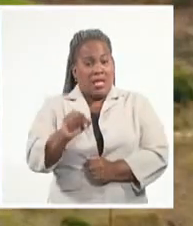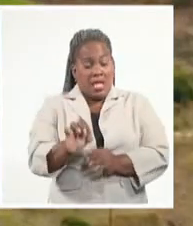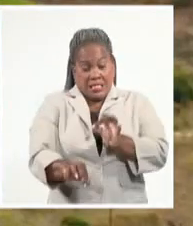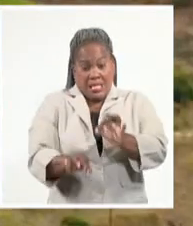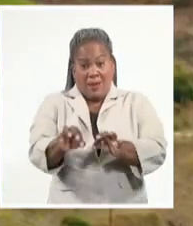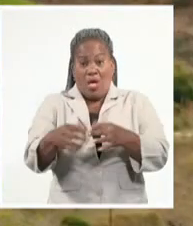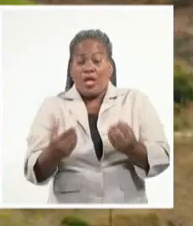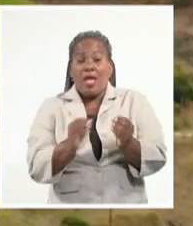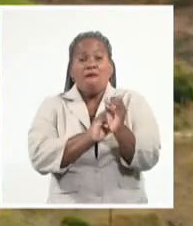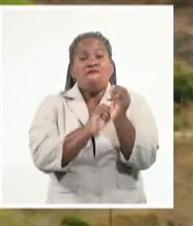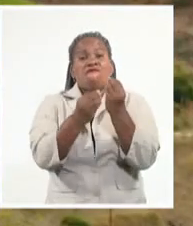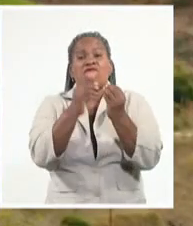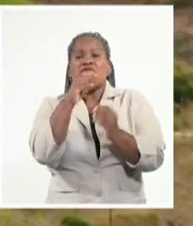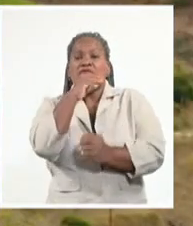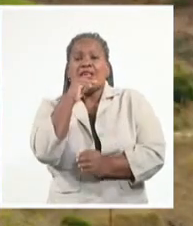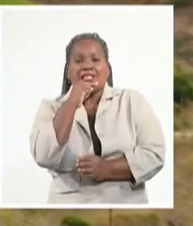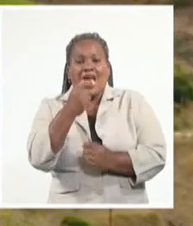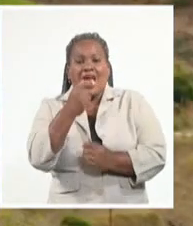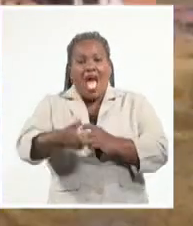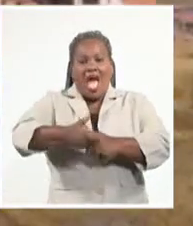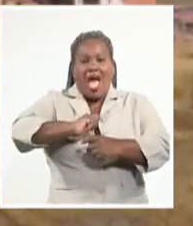de fresas, ajo y papa.